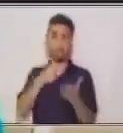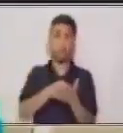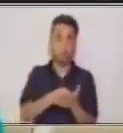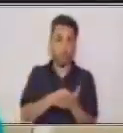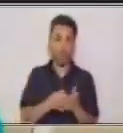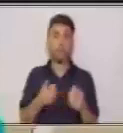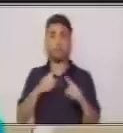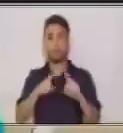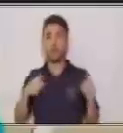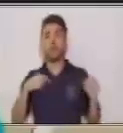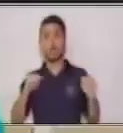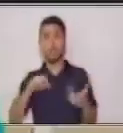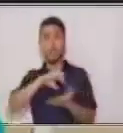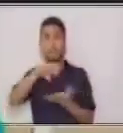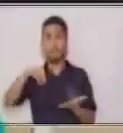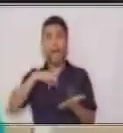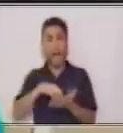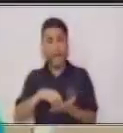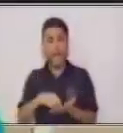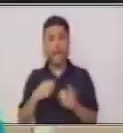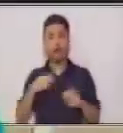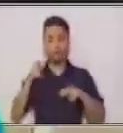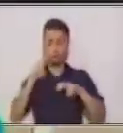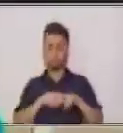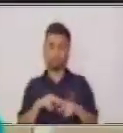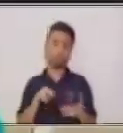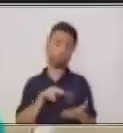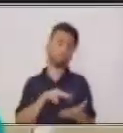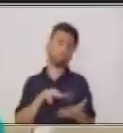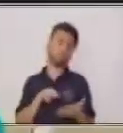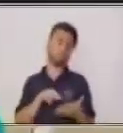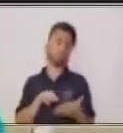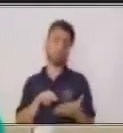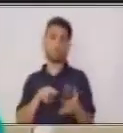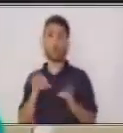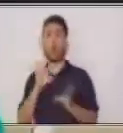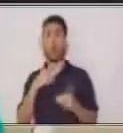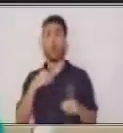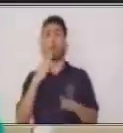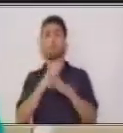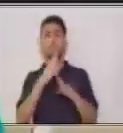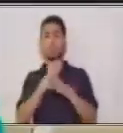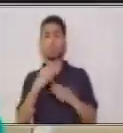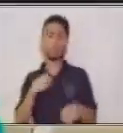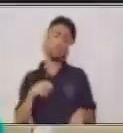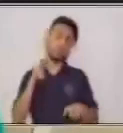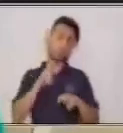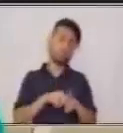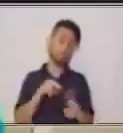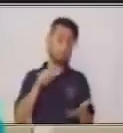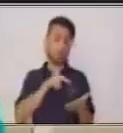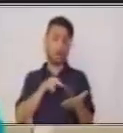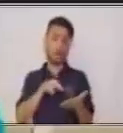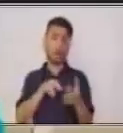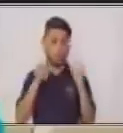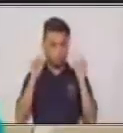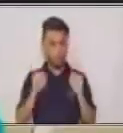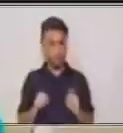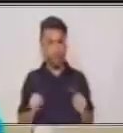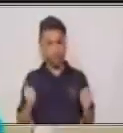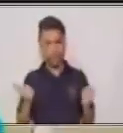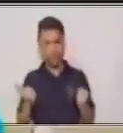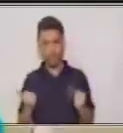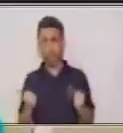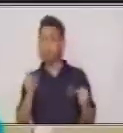banca o en la camioneta y tomar algo para leer. Y leer subtítulos,